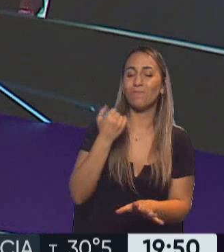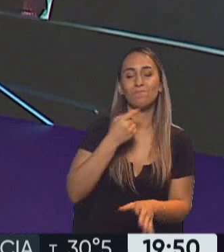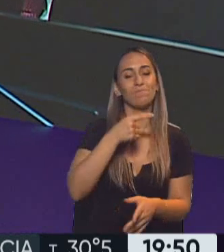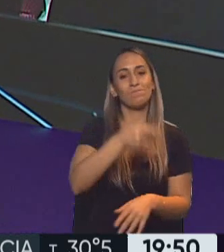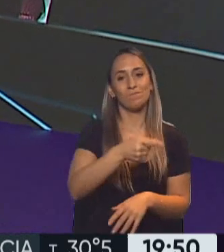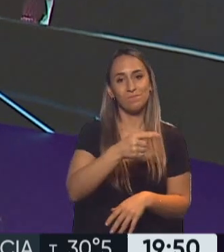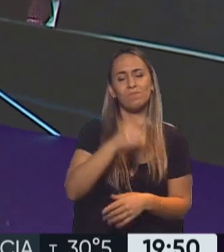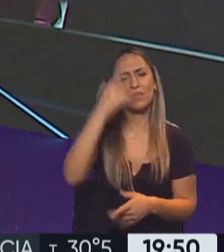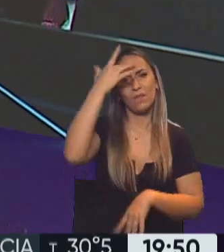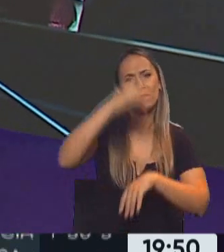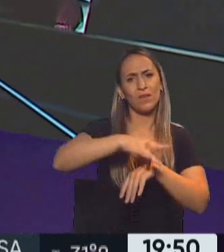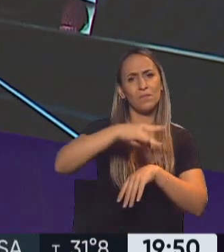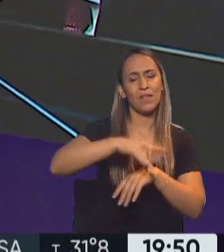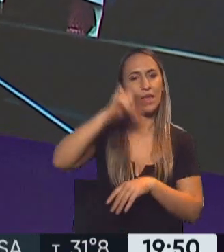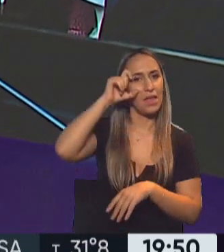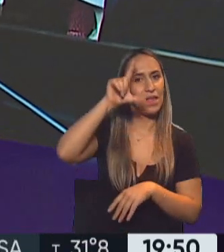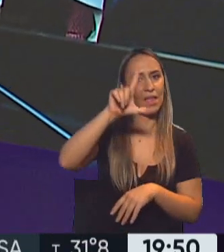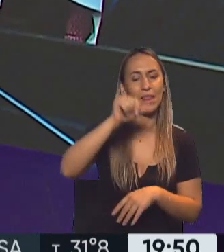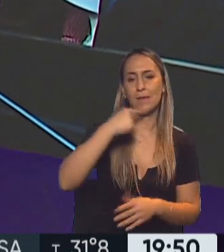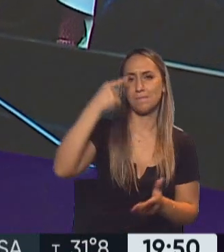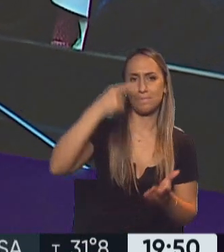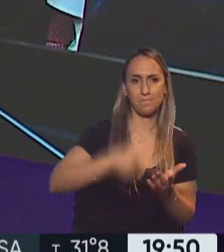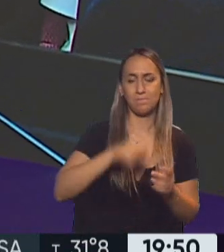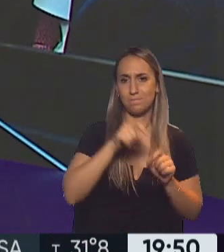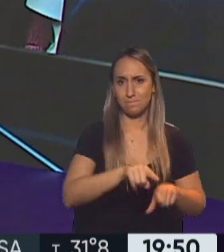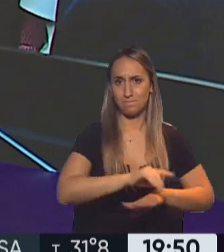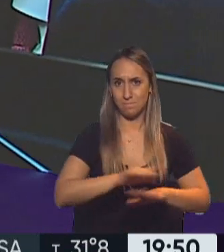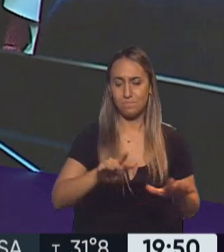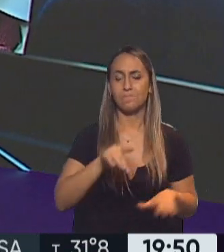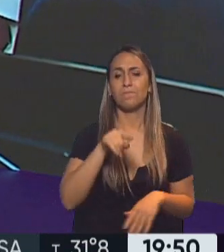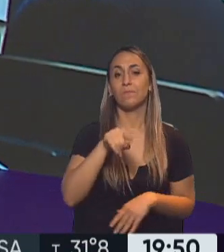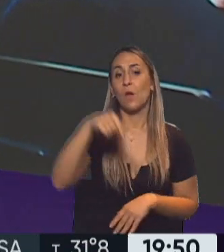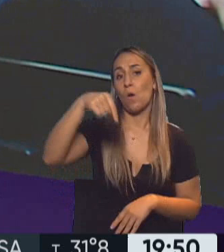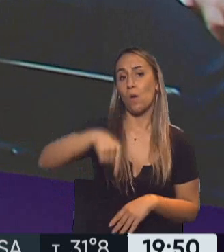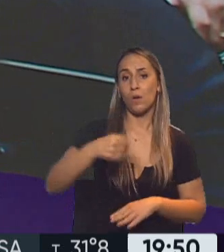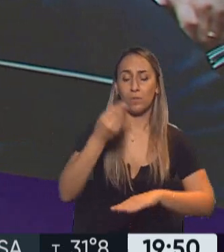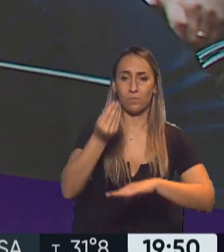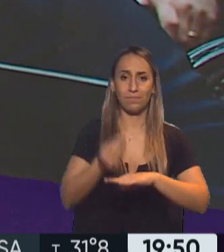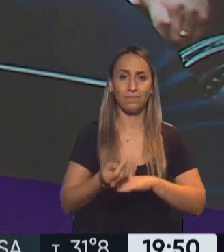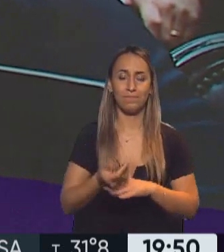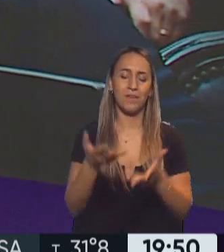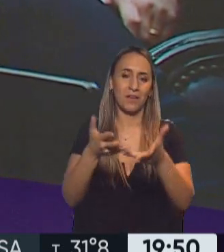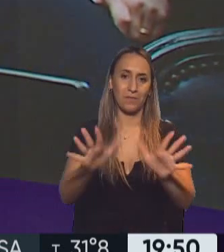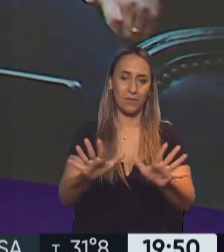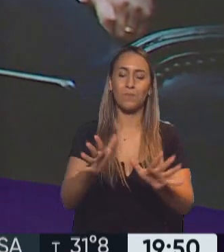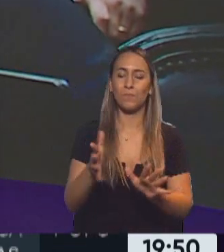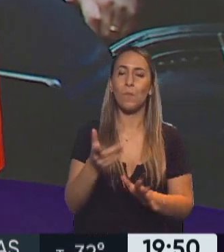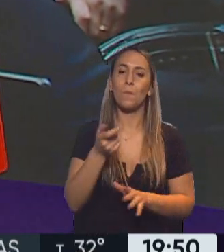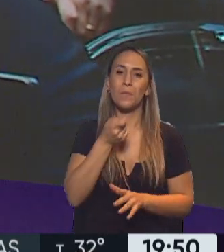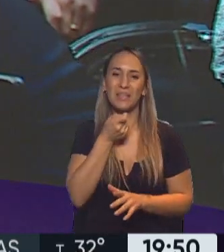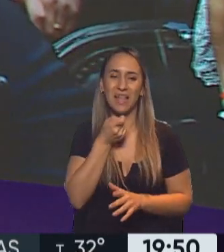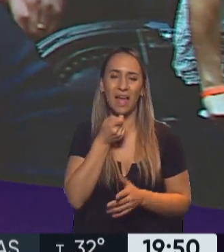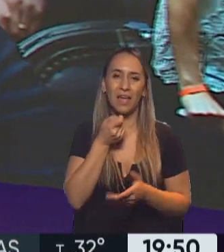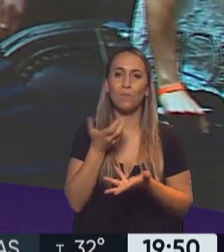amiotrófica. Hoy presentó su renuncia, lo hizo con un mensaje que estaba grabado. Hubo devolución y